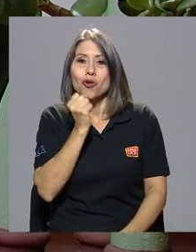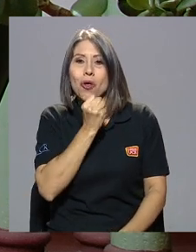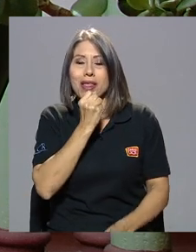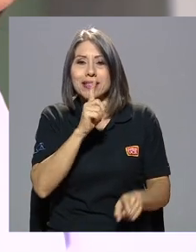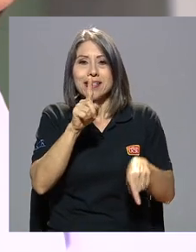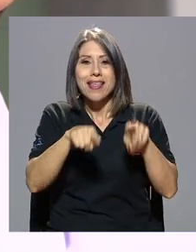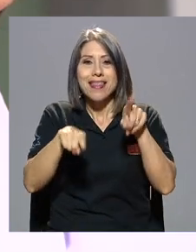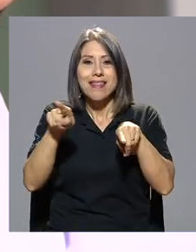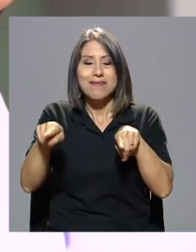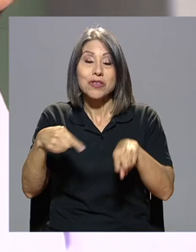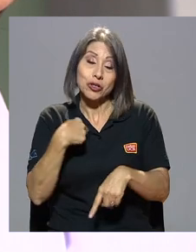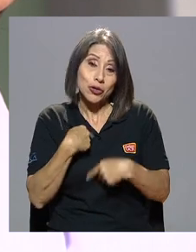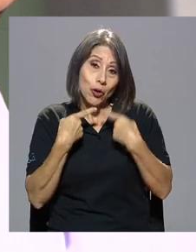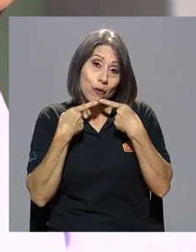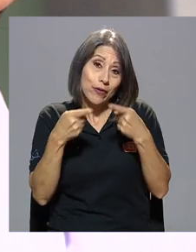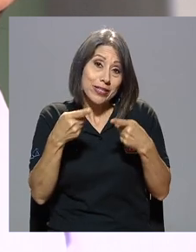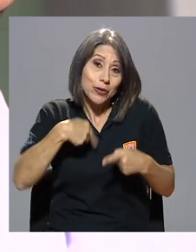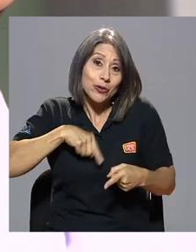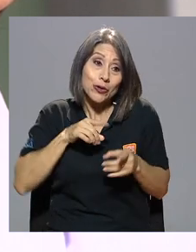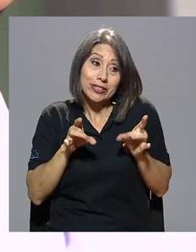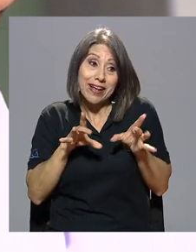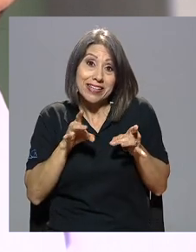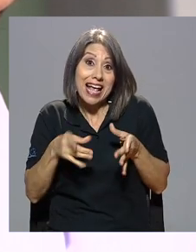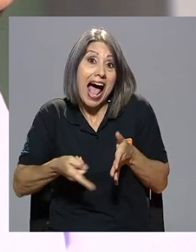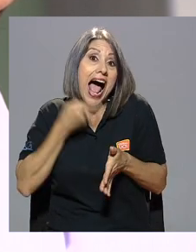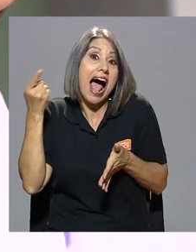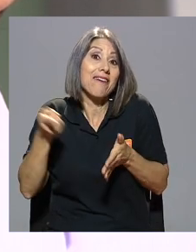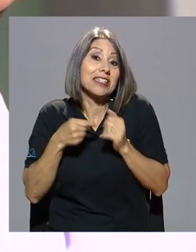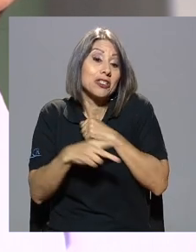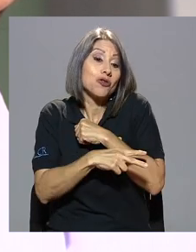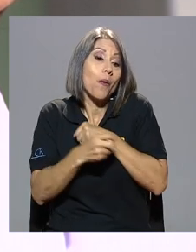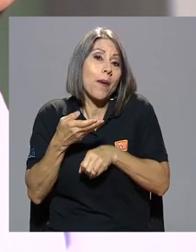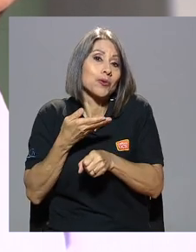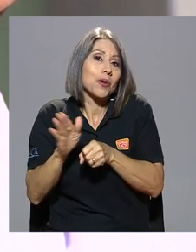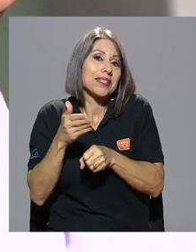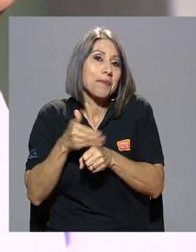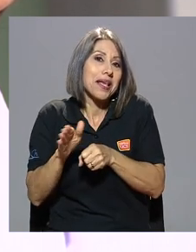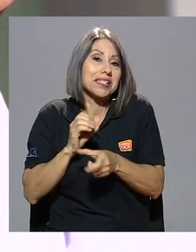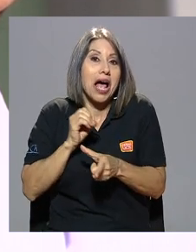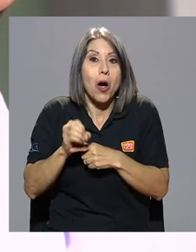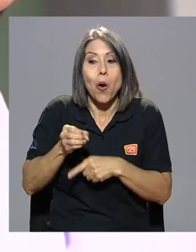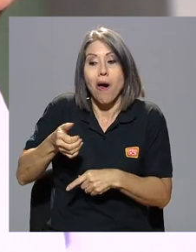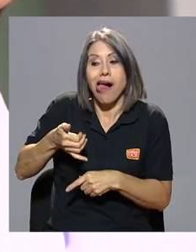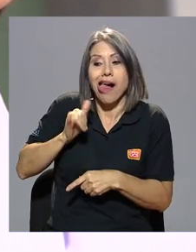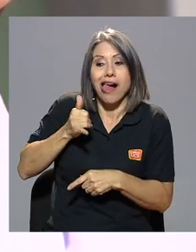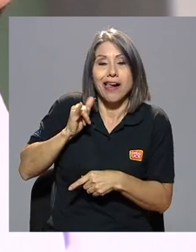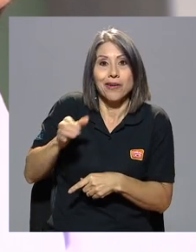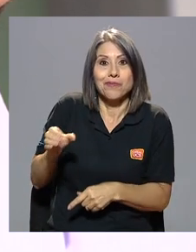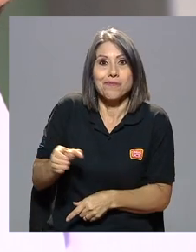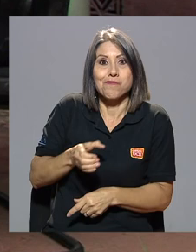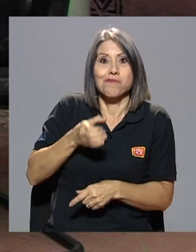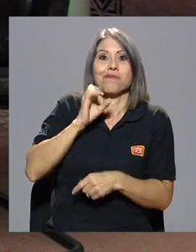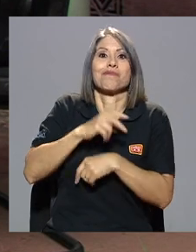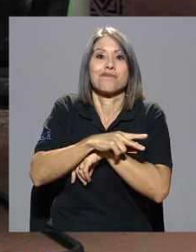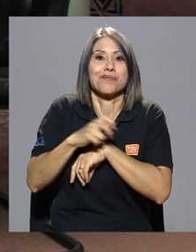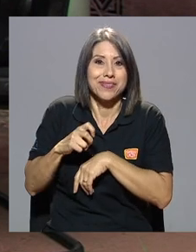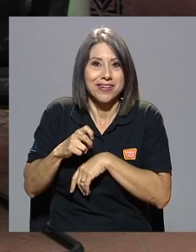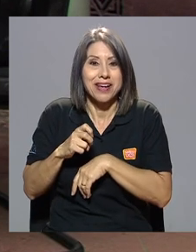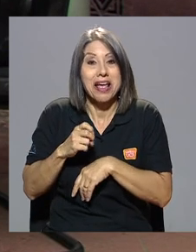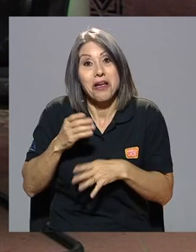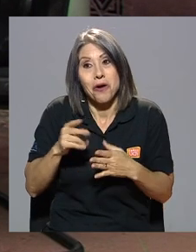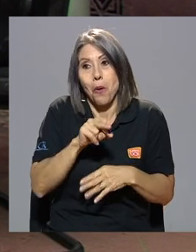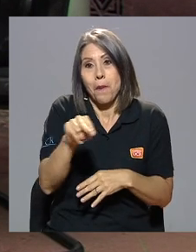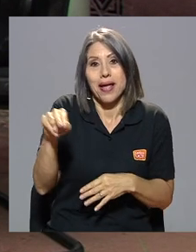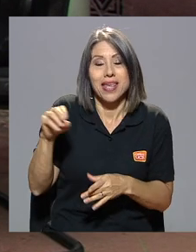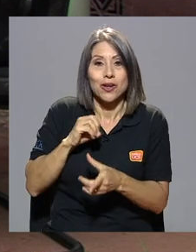confieso que como chiquillos chaviesos a veces nos robábamos una cerveza o un chaguillo guaro donde fuera y nos lo tomábamos